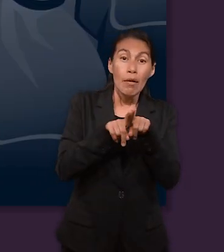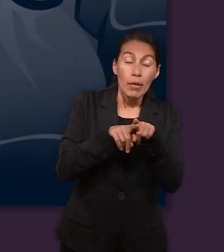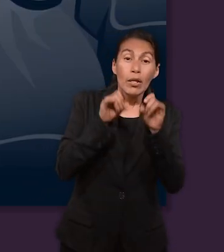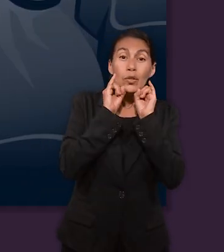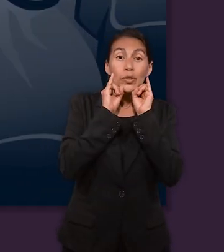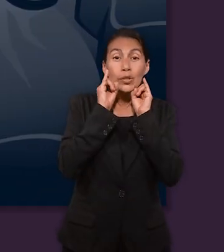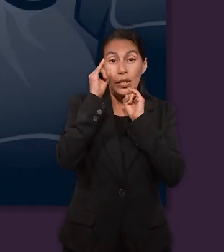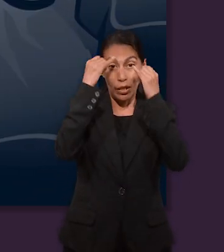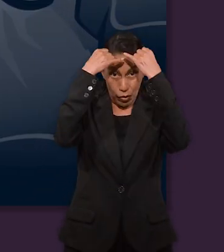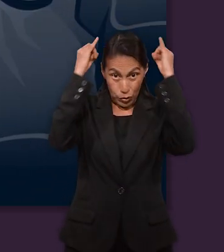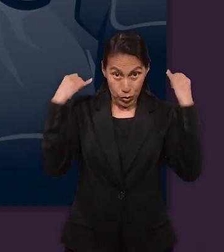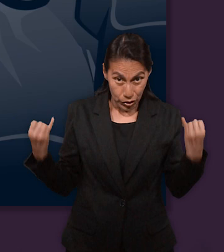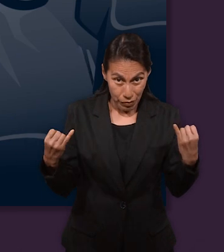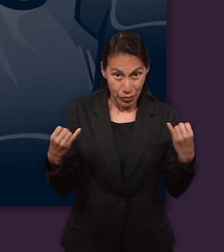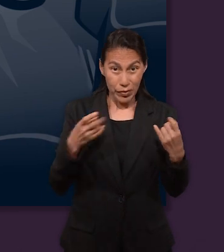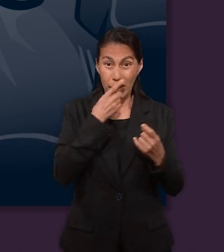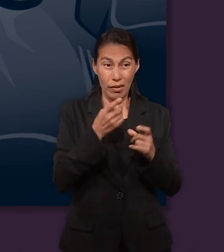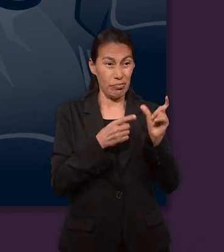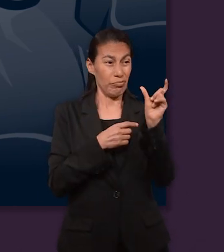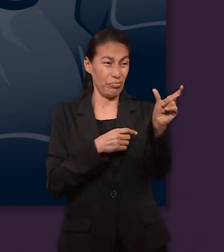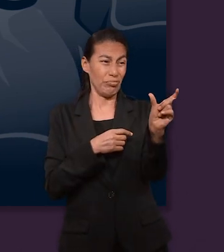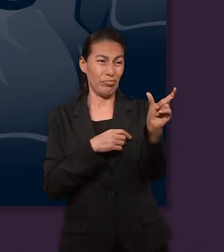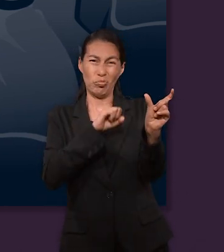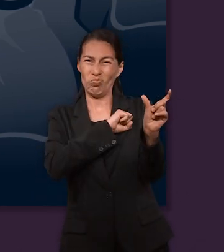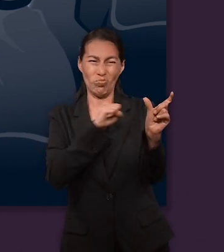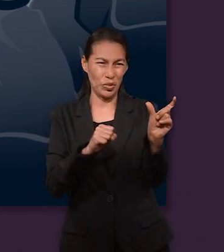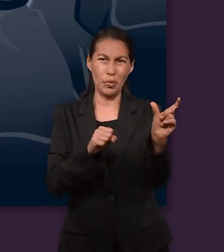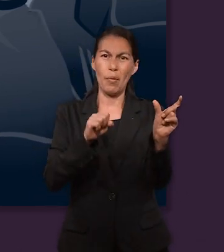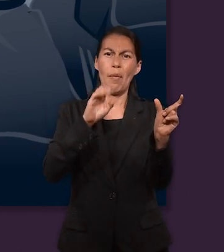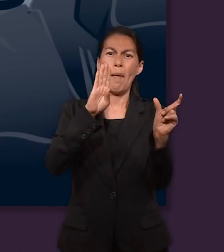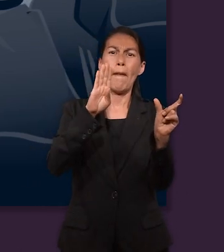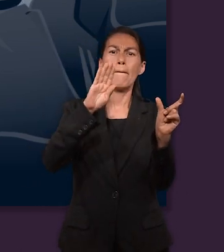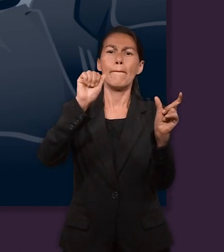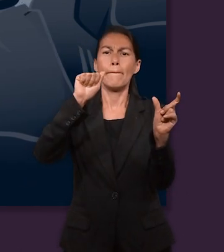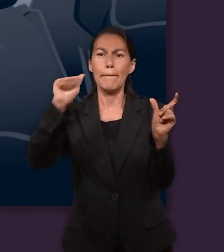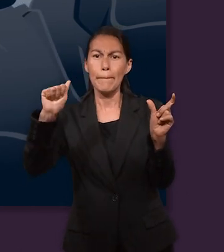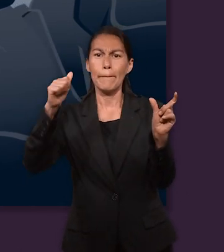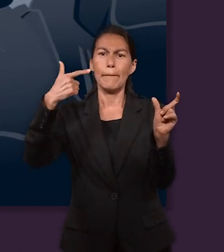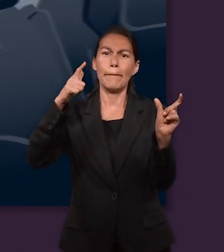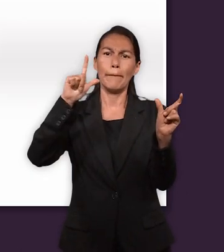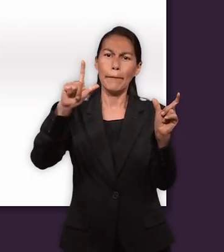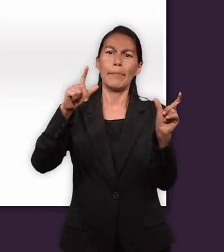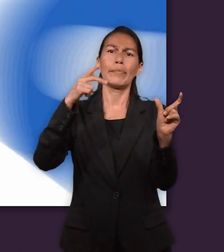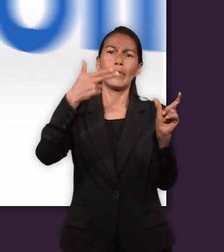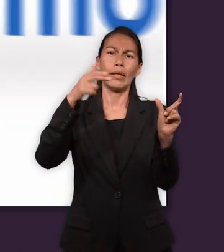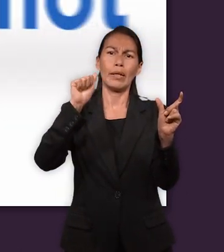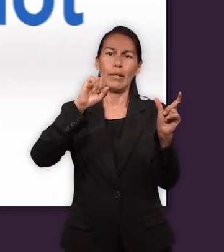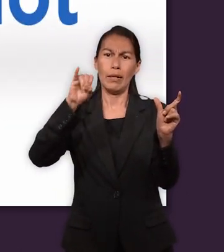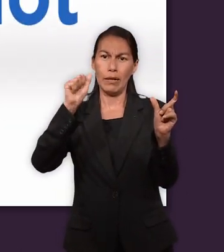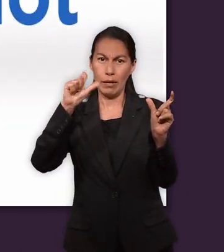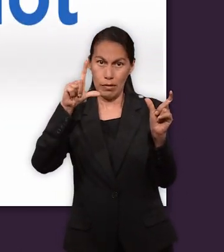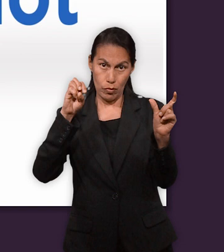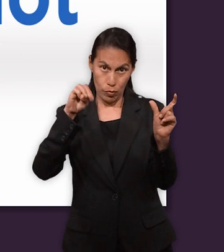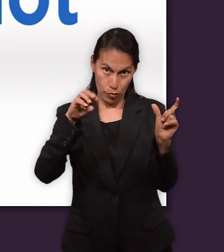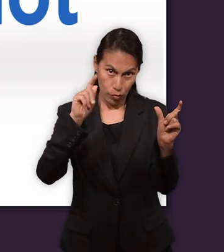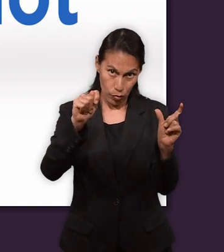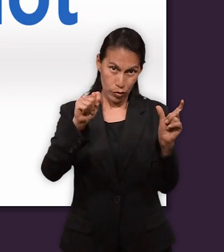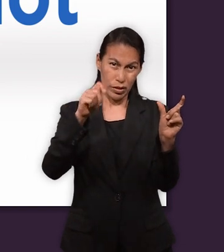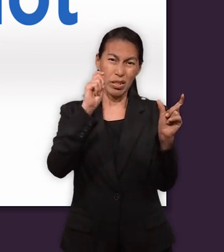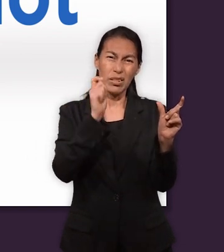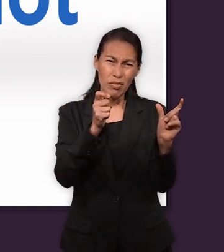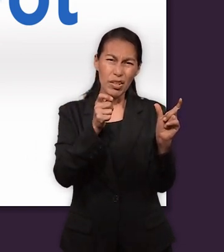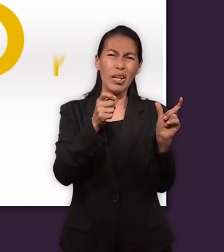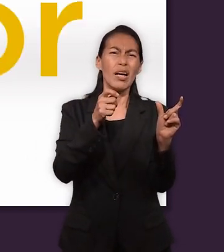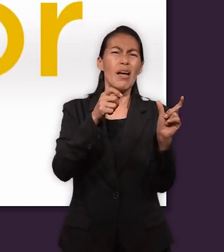La expresión hebrea que usaron los hermanos de José para calificarlo irónicamente es Baal a Halomot, que se